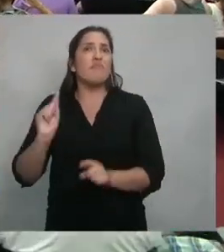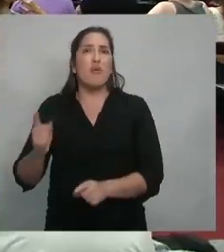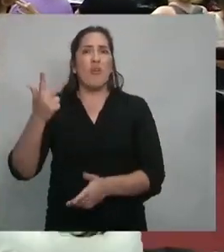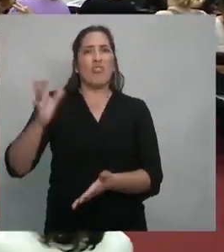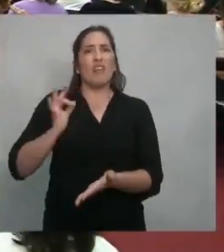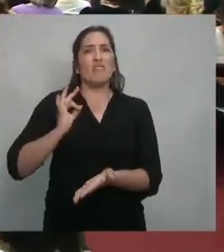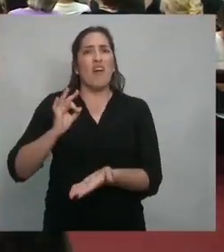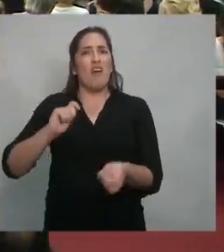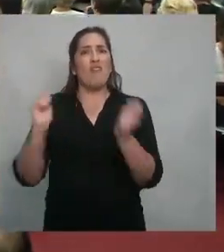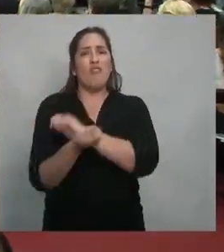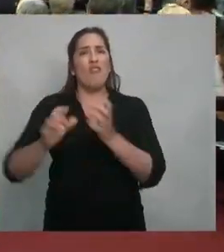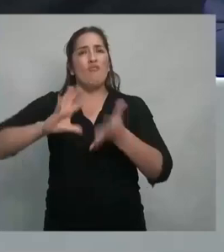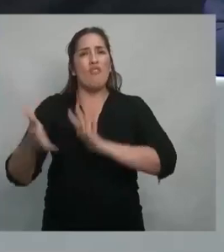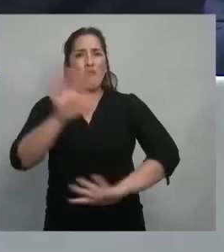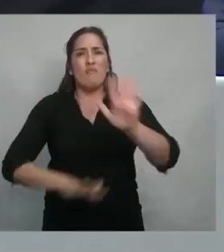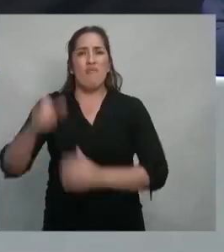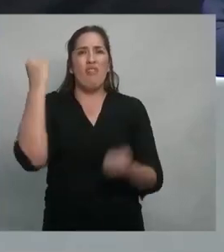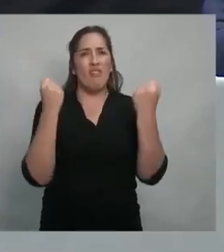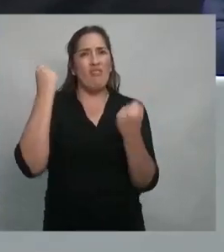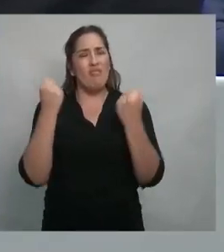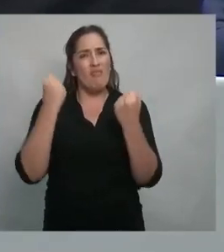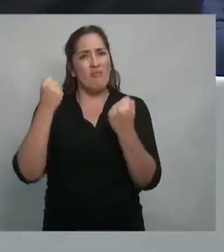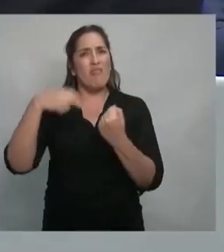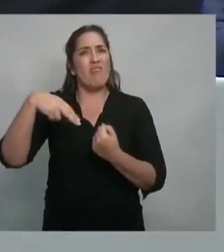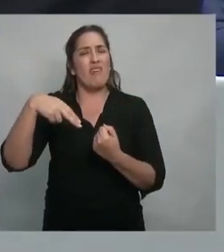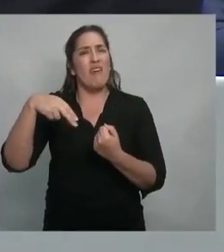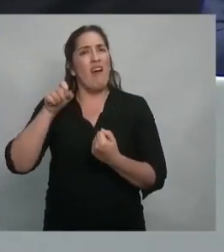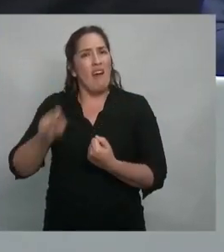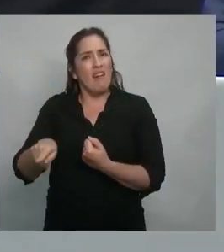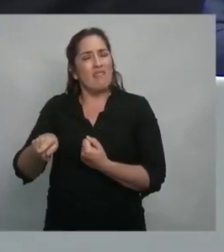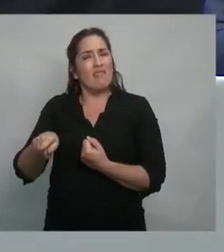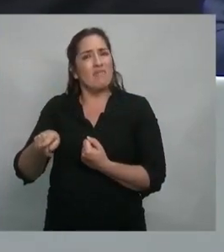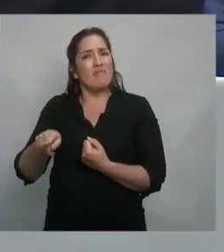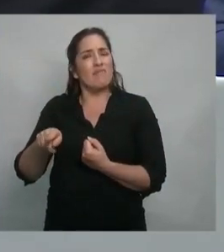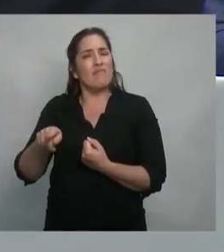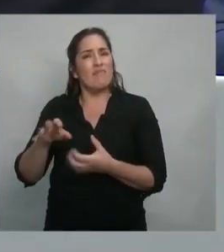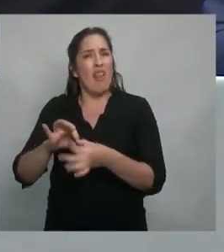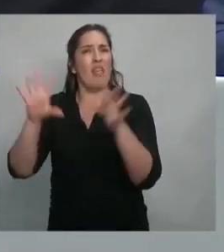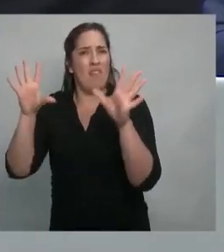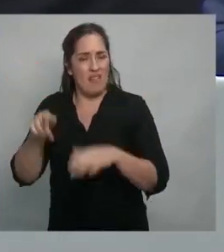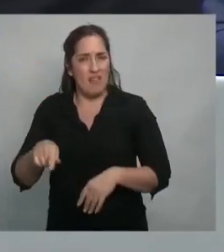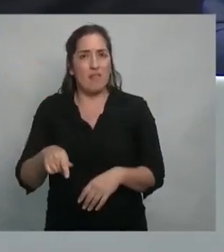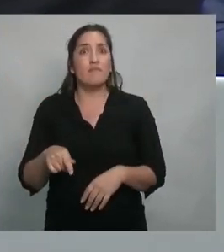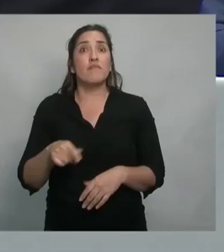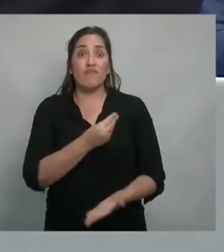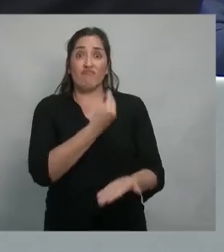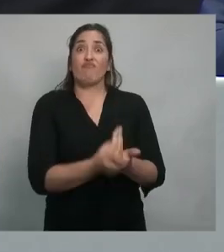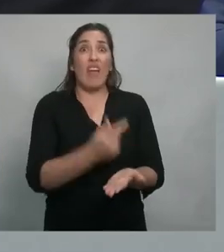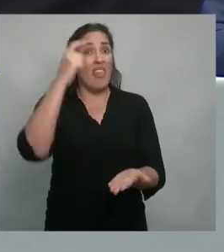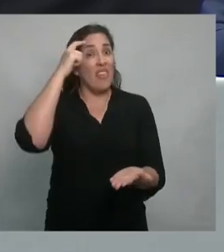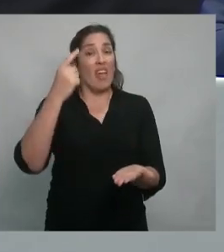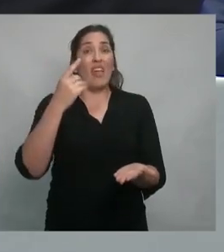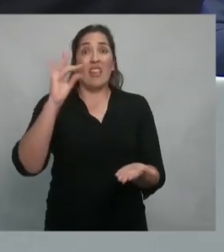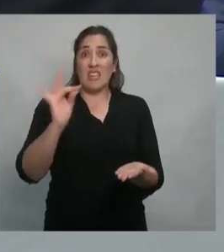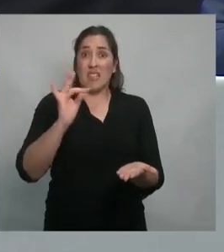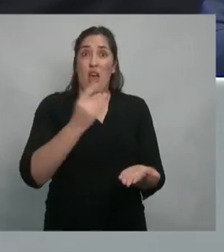el gobierno que se instaló el 10 de diciembre es un gobierno votado